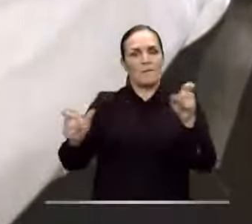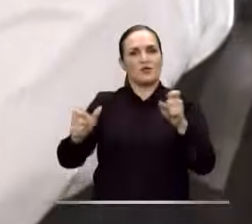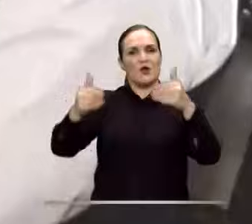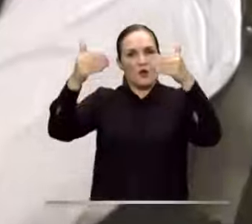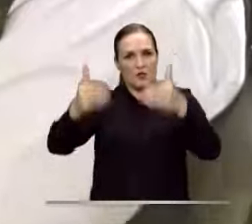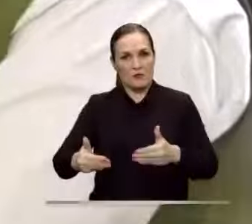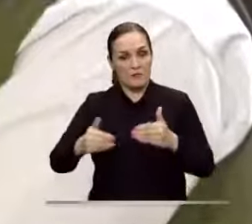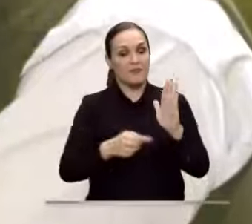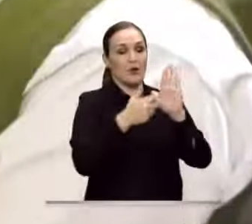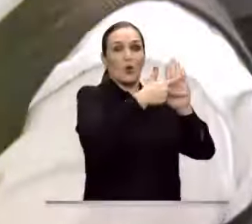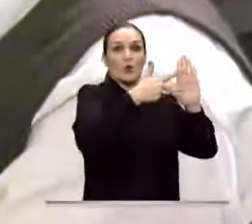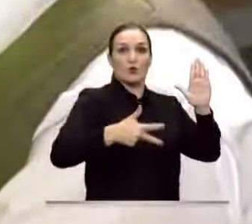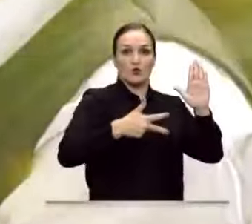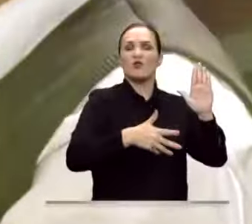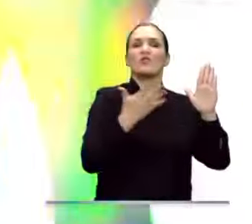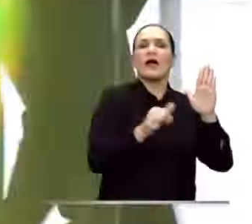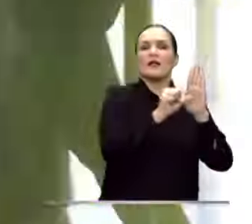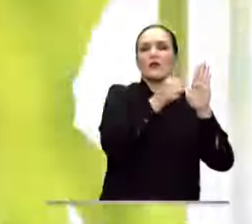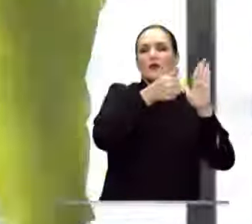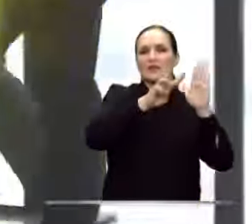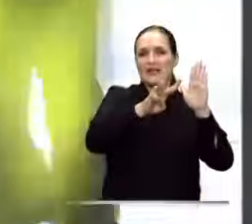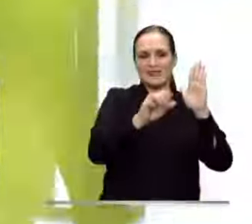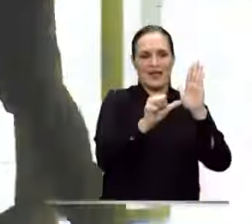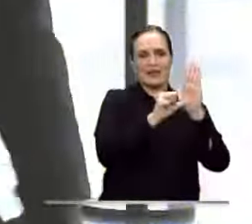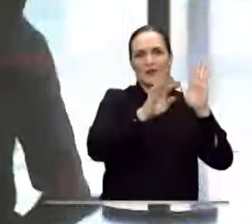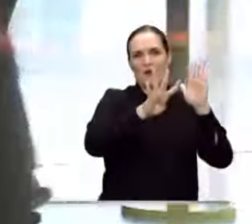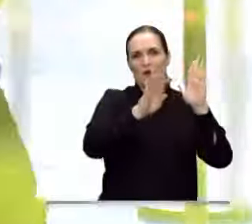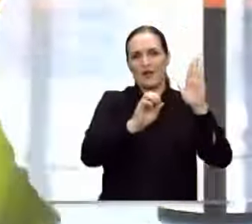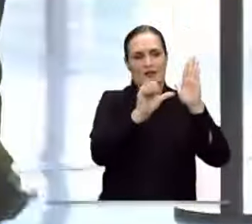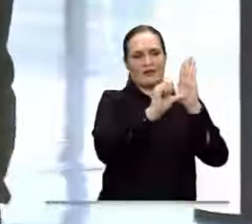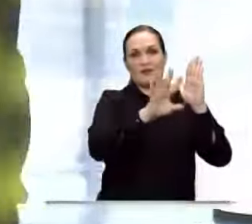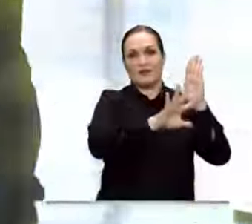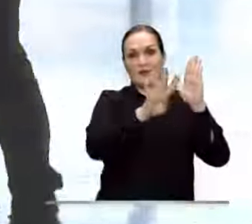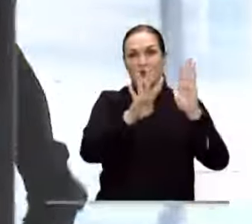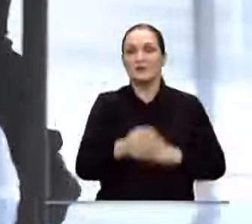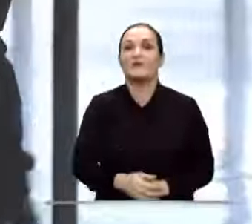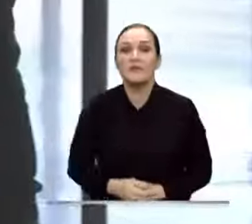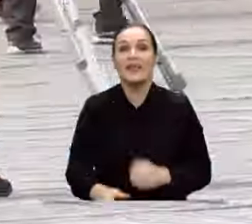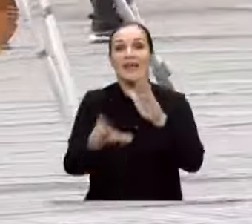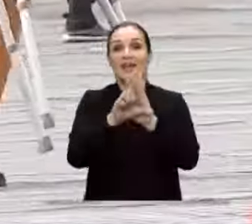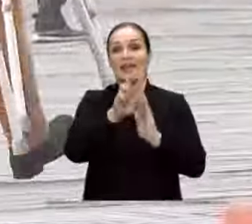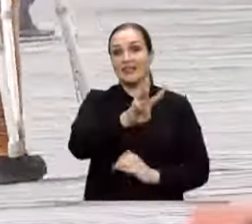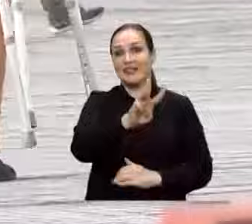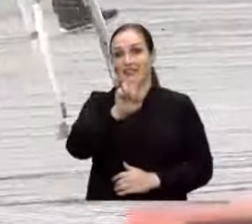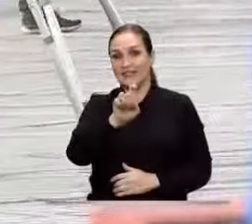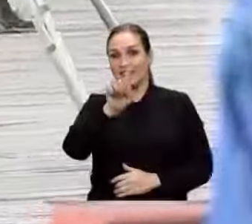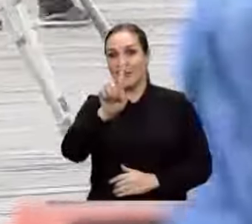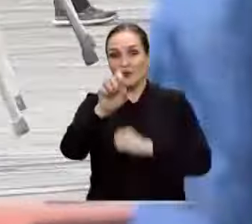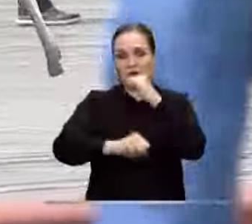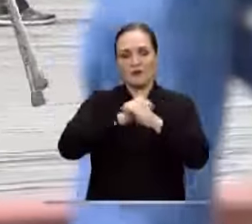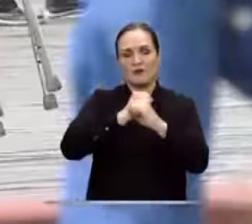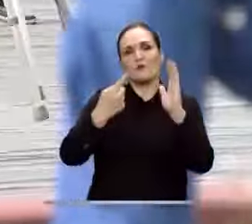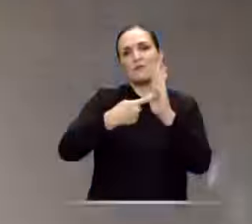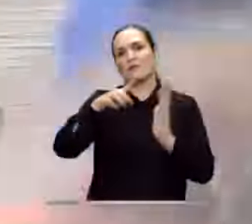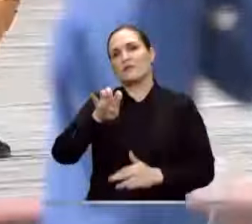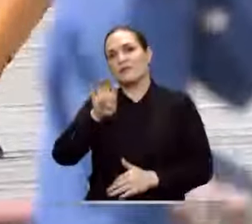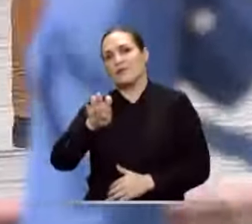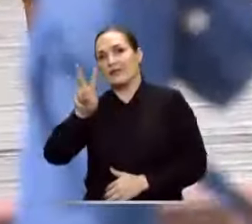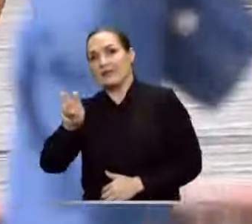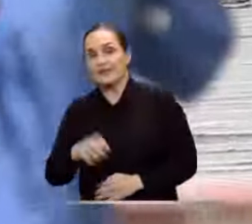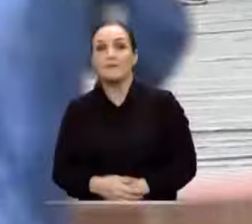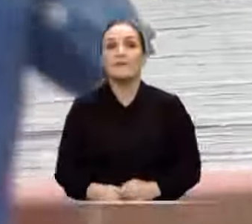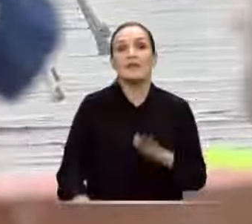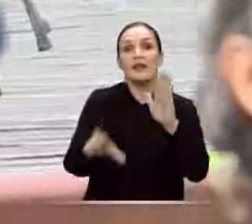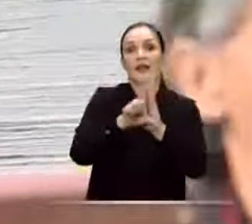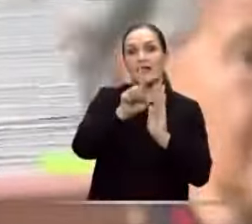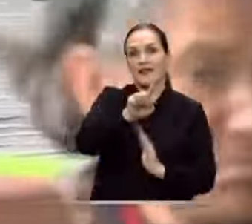Vinculación de Personas con Discapacidad, Constitución Política con sus artículos 13, 40 y 54, Ley 361